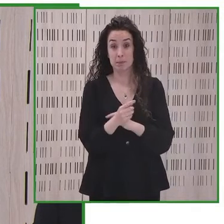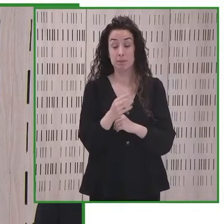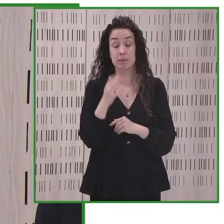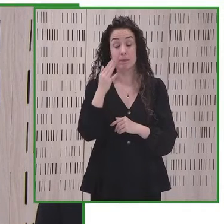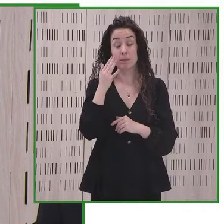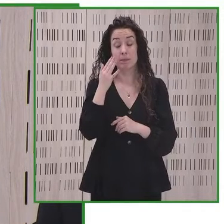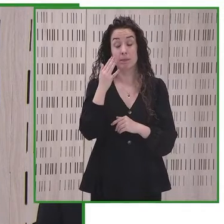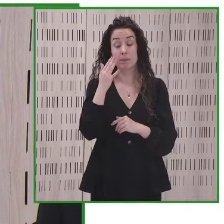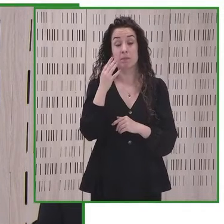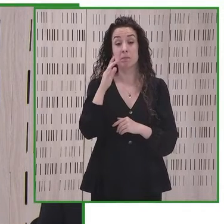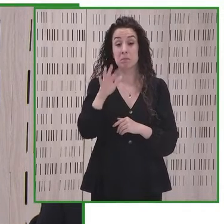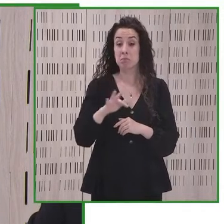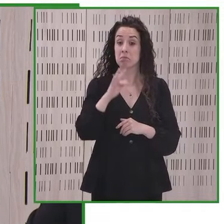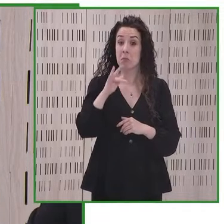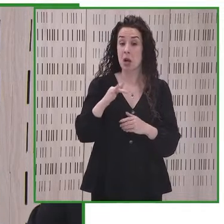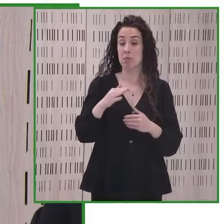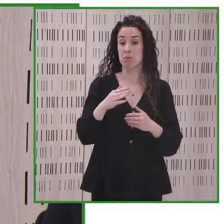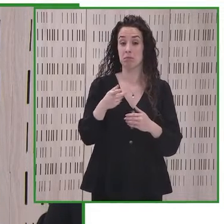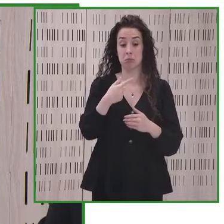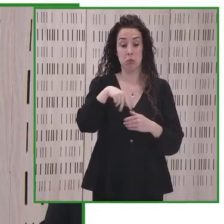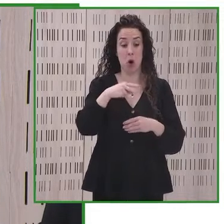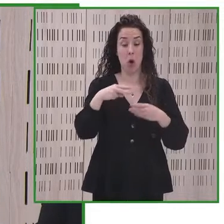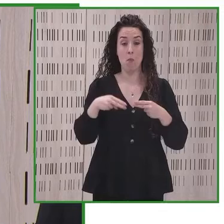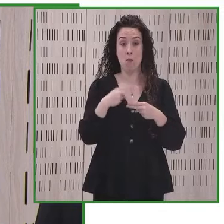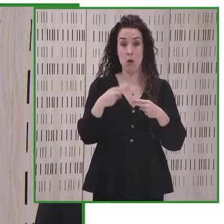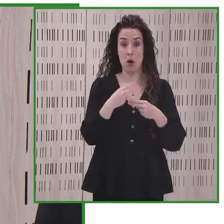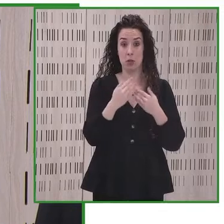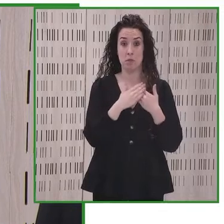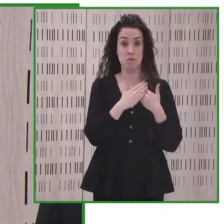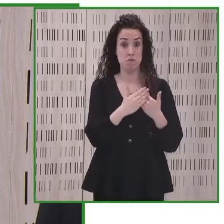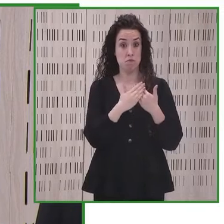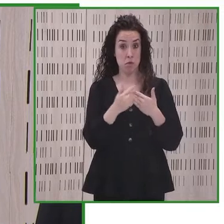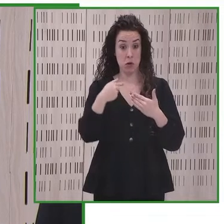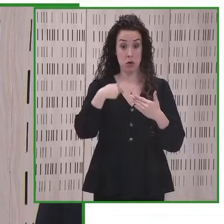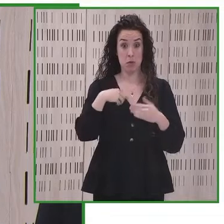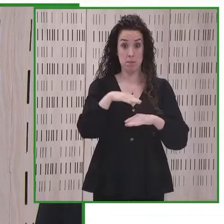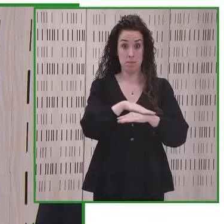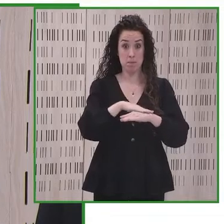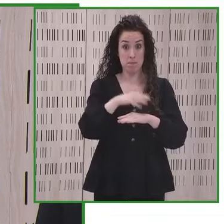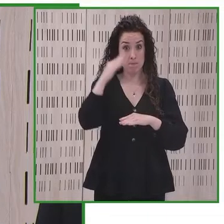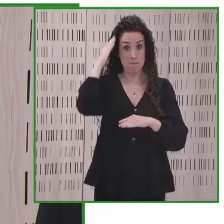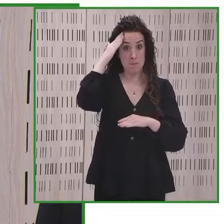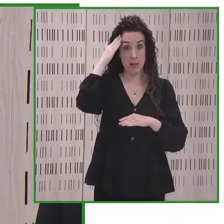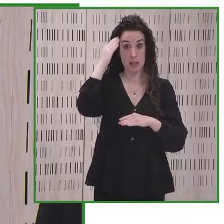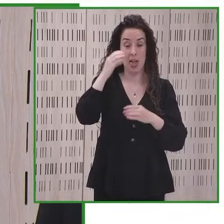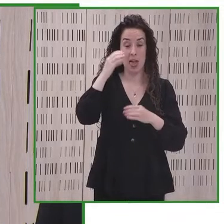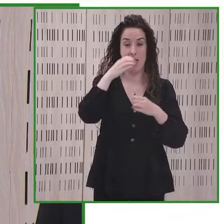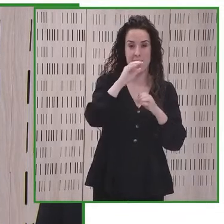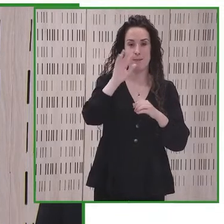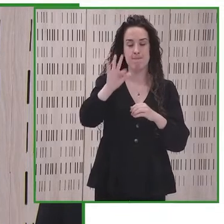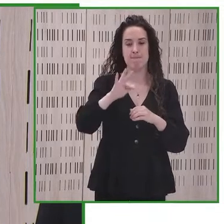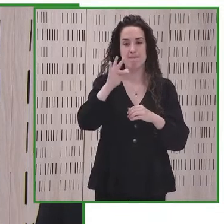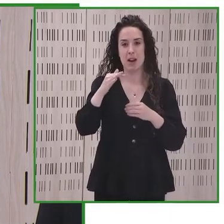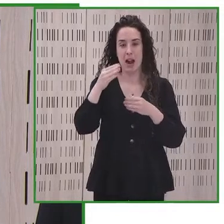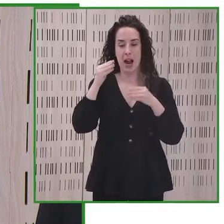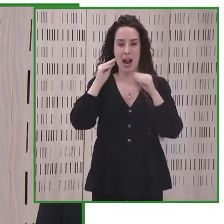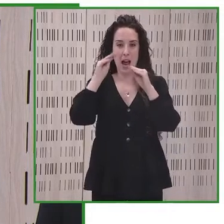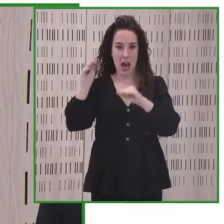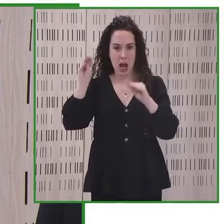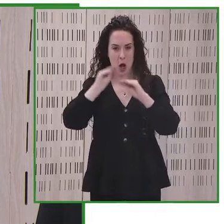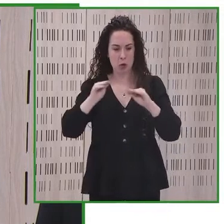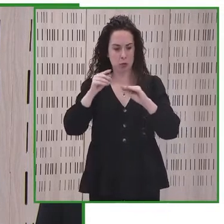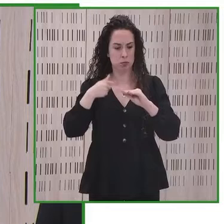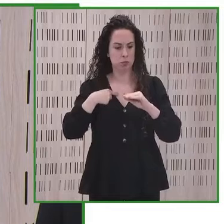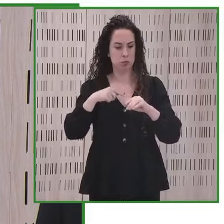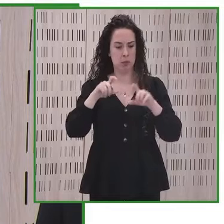como ministra de Ciencia e Innovación, tengo muy claro que la acción de mi departamento debe ser vanguardia.